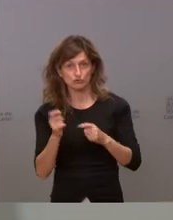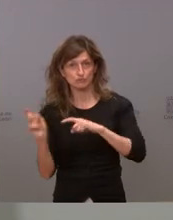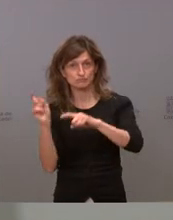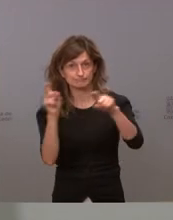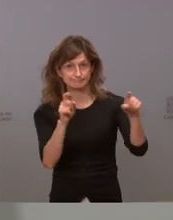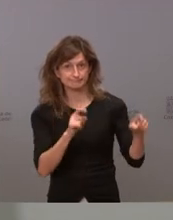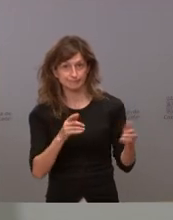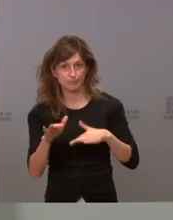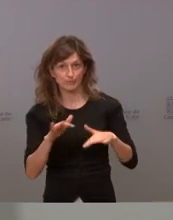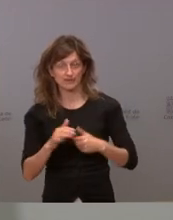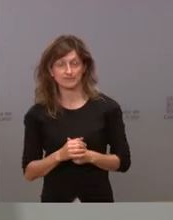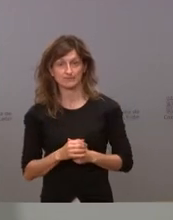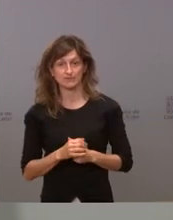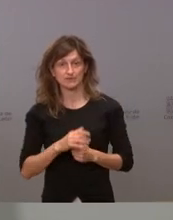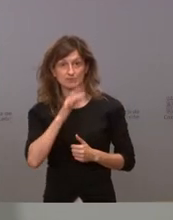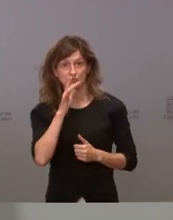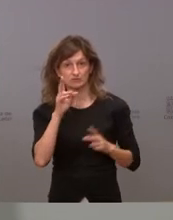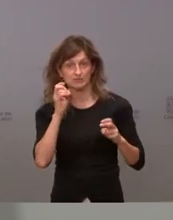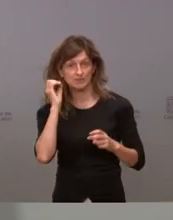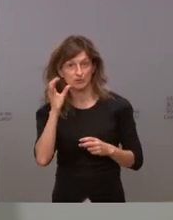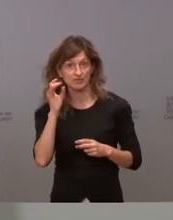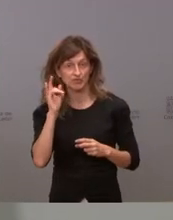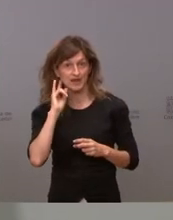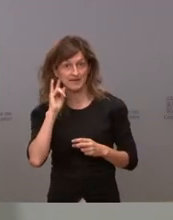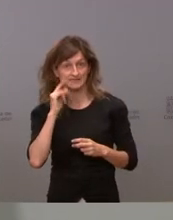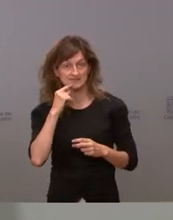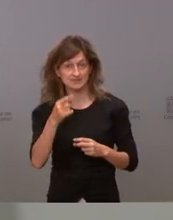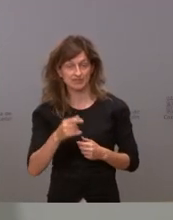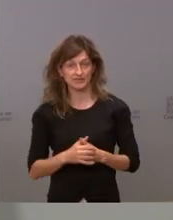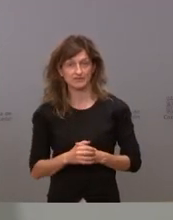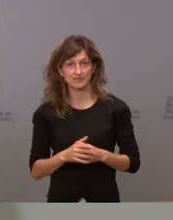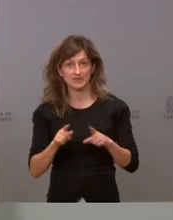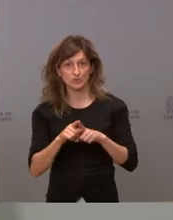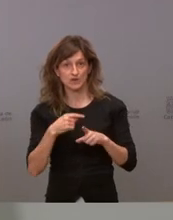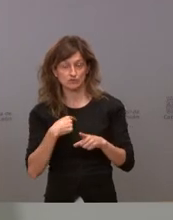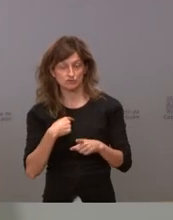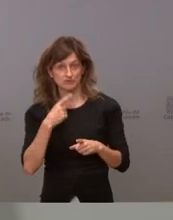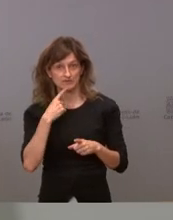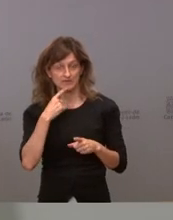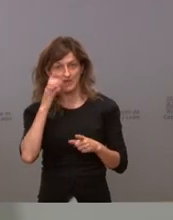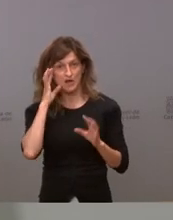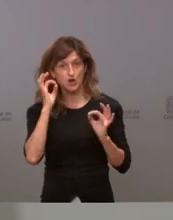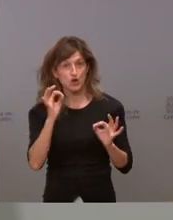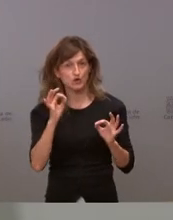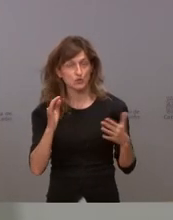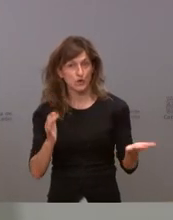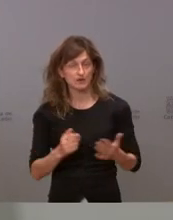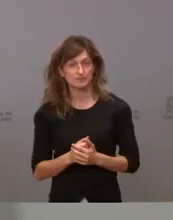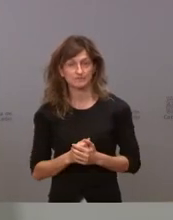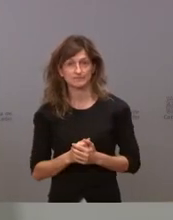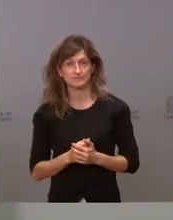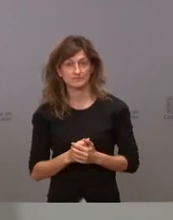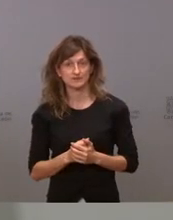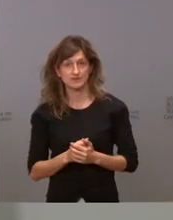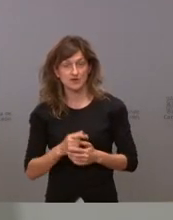por eso la ponencia de alertas decía como decíamos nosotros que lo sensato es poner un